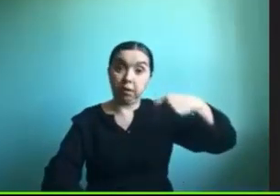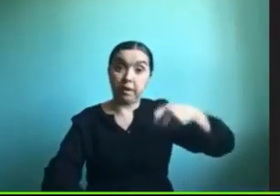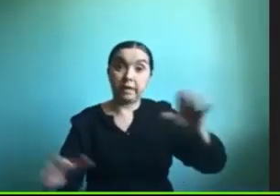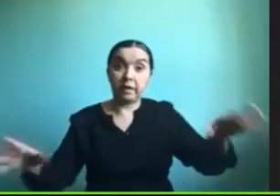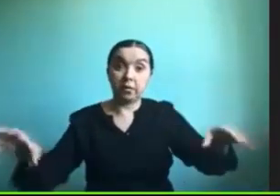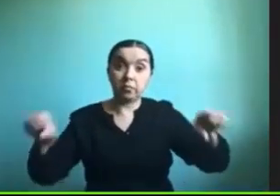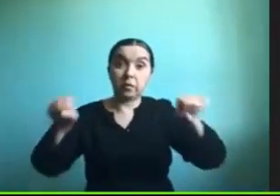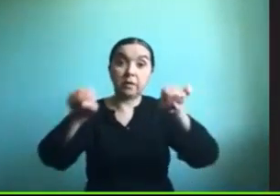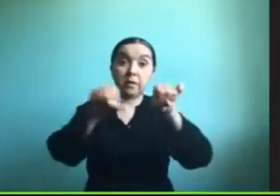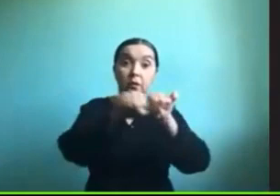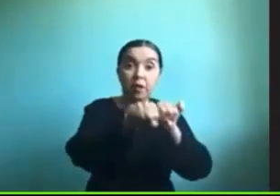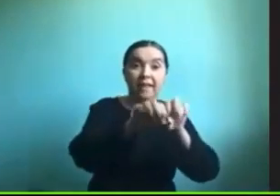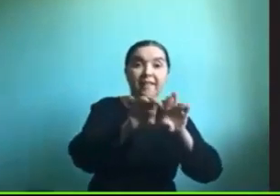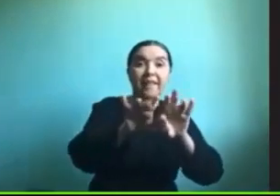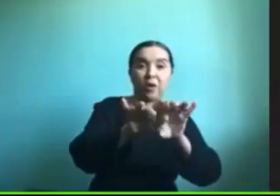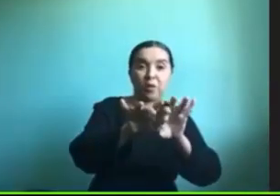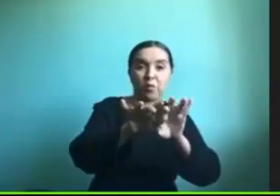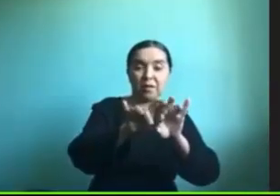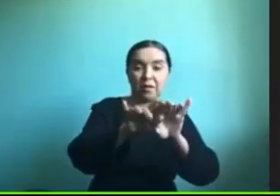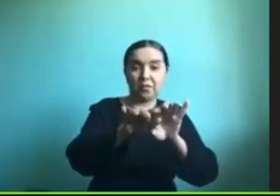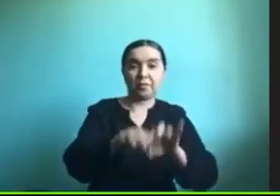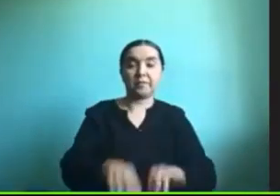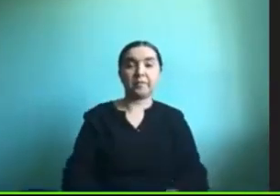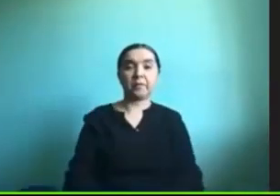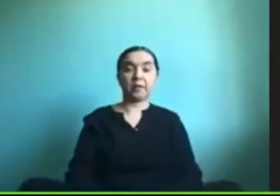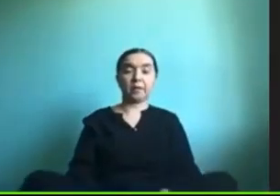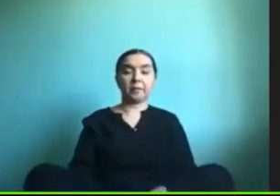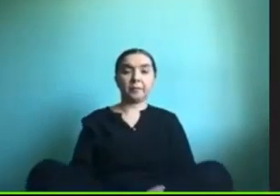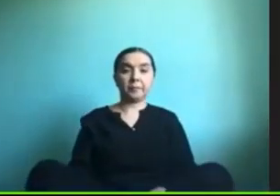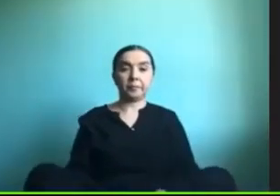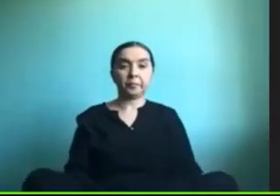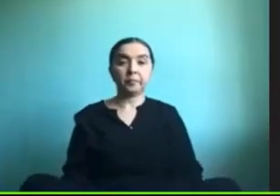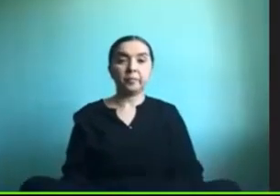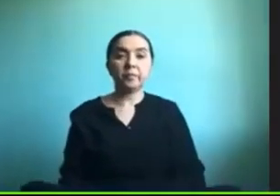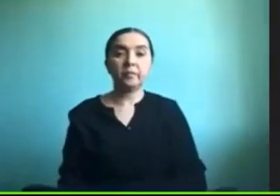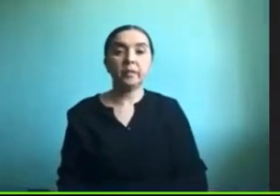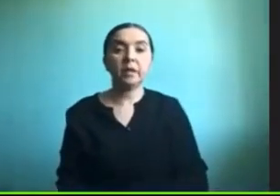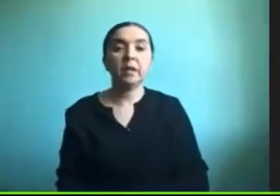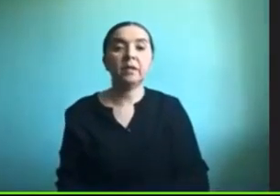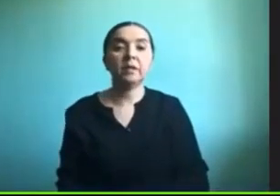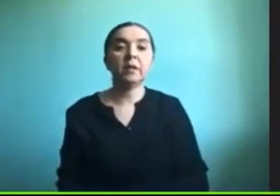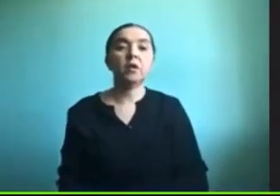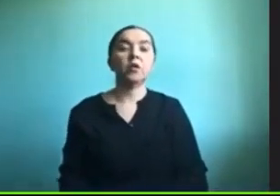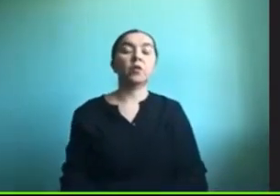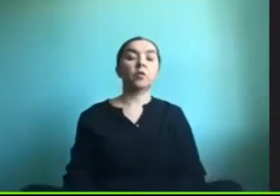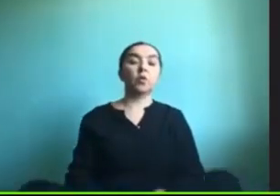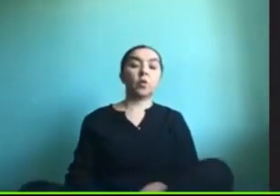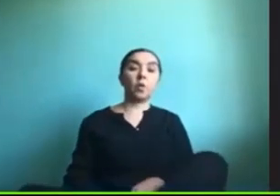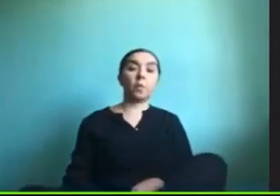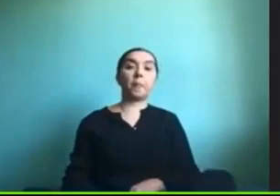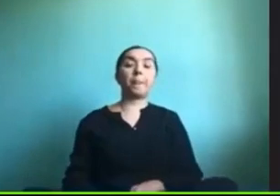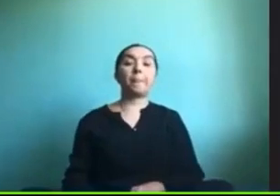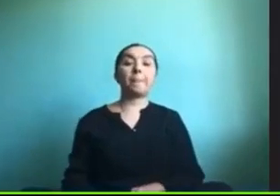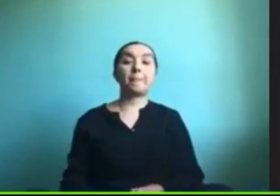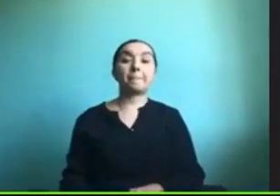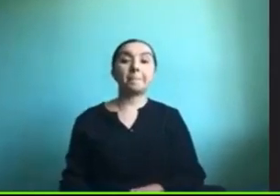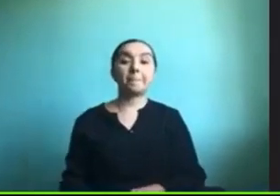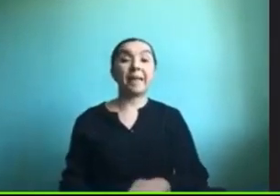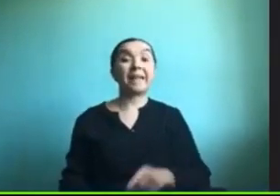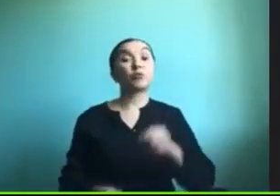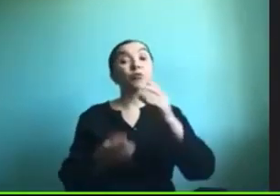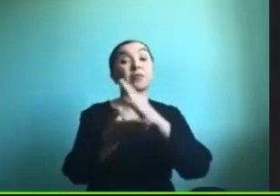entonces nosotros utilizamos el platform principalmente porque da muchas opciones desde lo gratuito